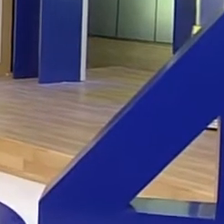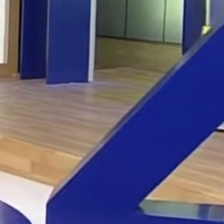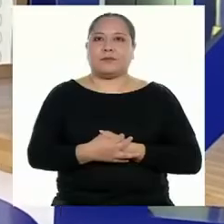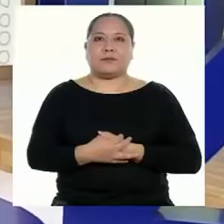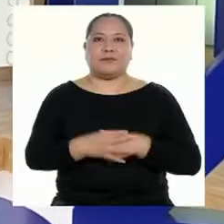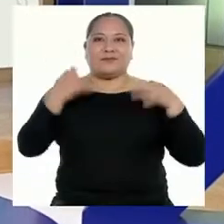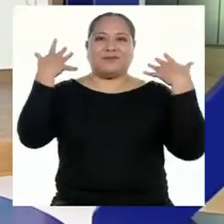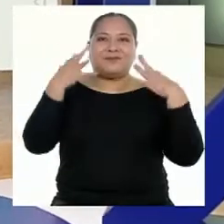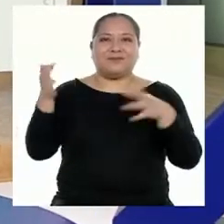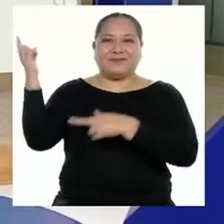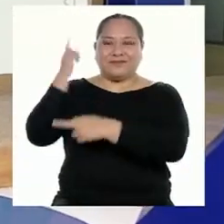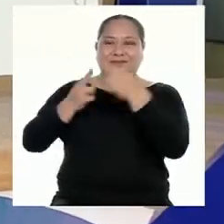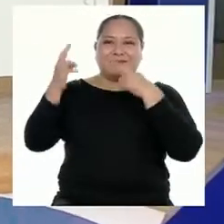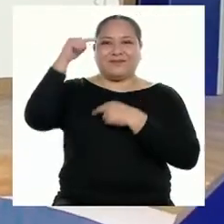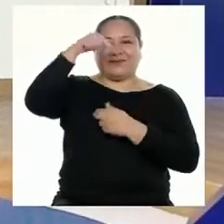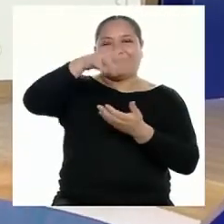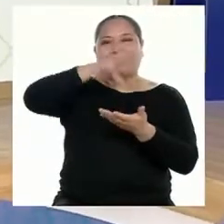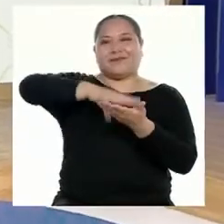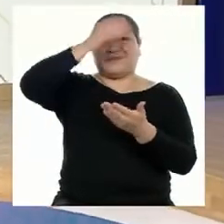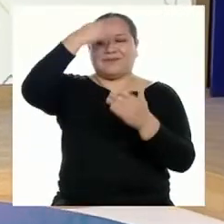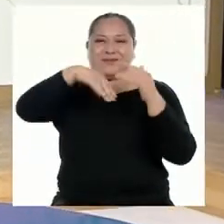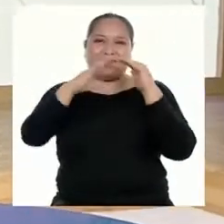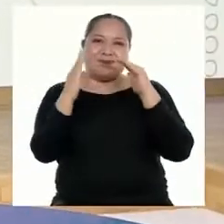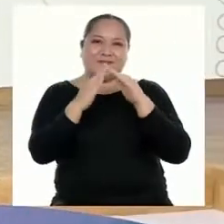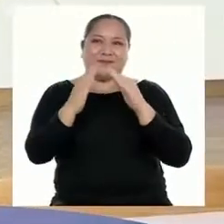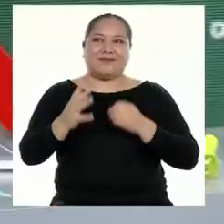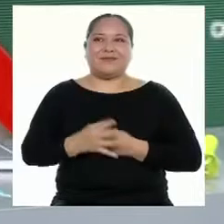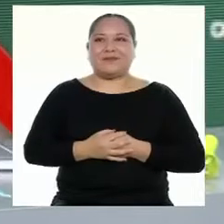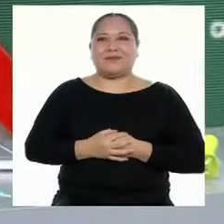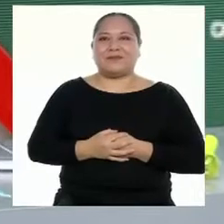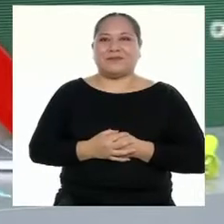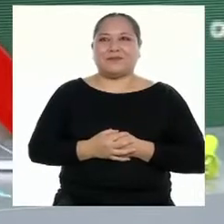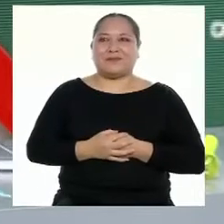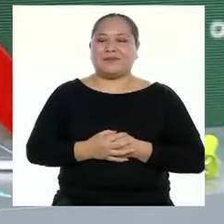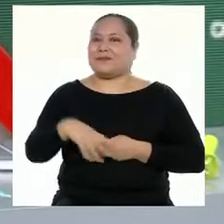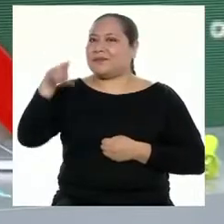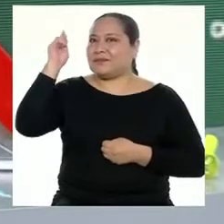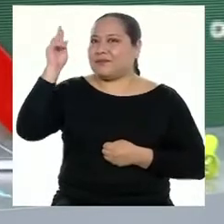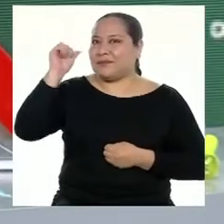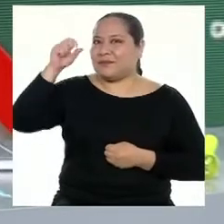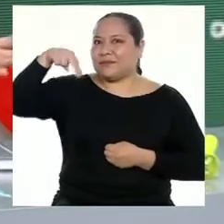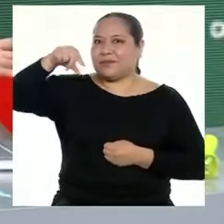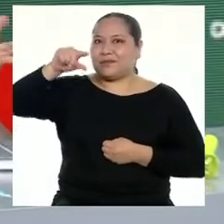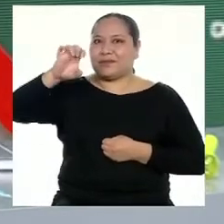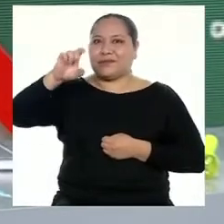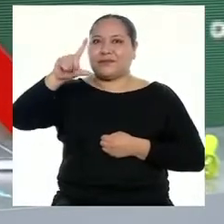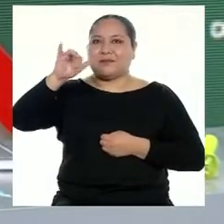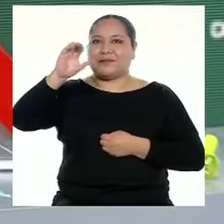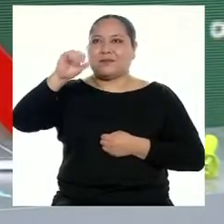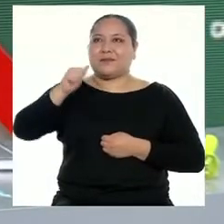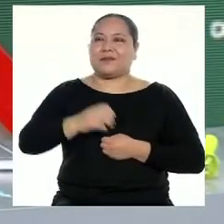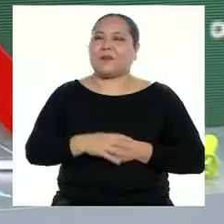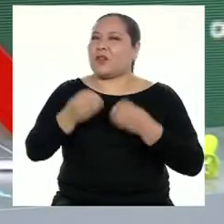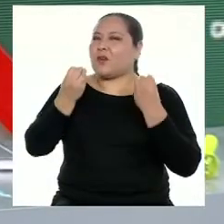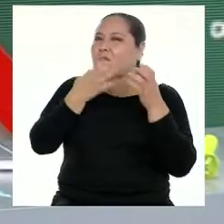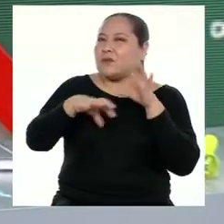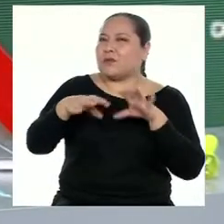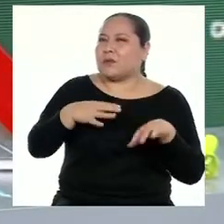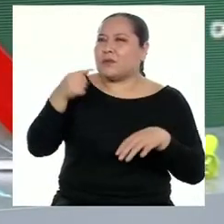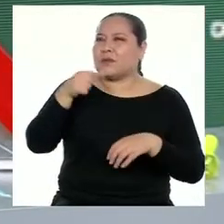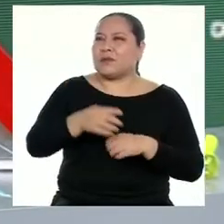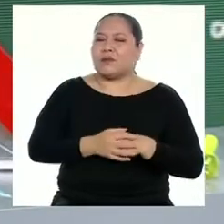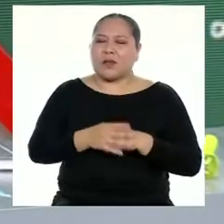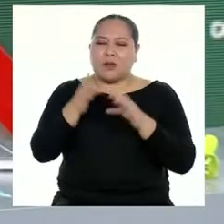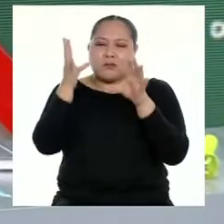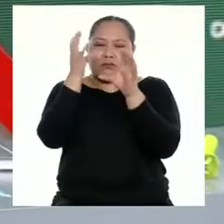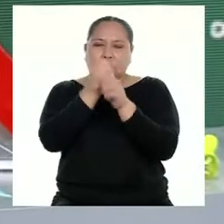¡Estamos de vuelta en Aprendo en Casa! Profesora Angélica, ¿cómo podríamos hacer para abreviar